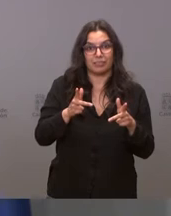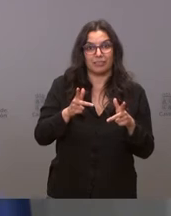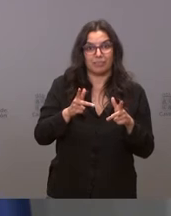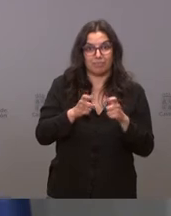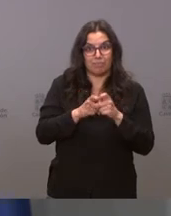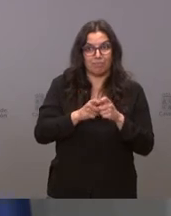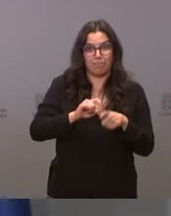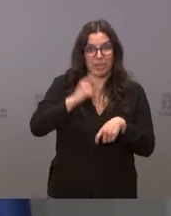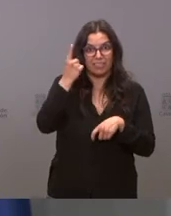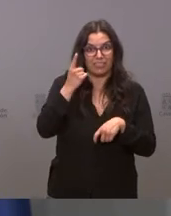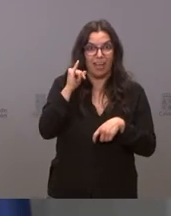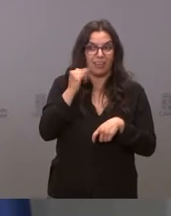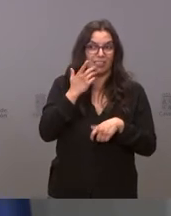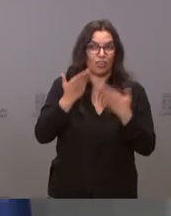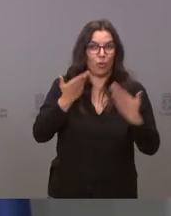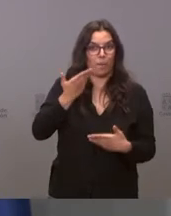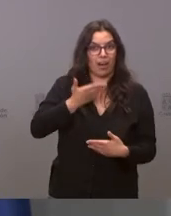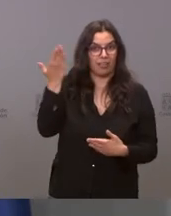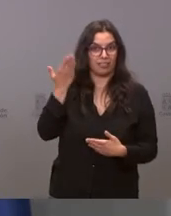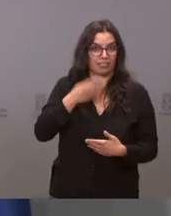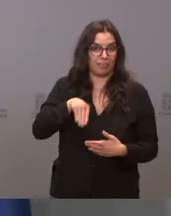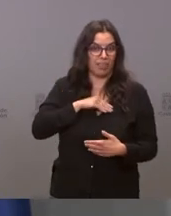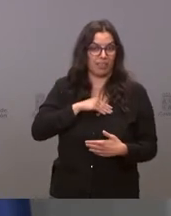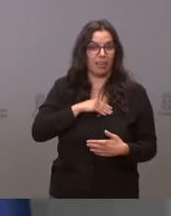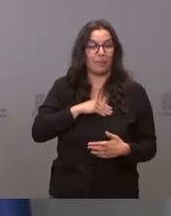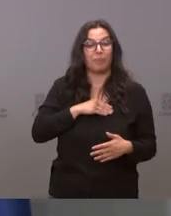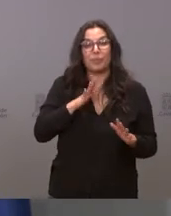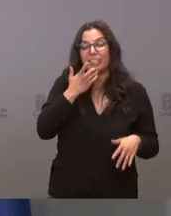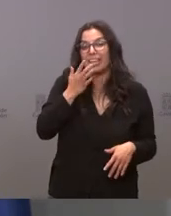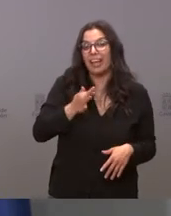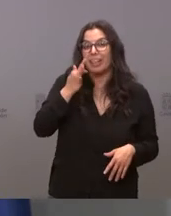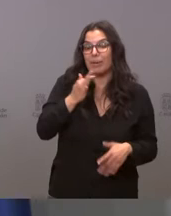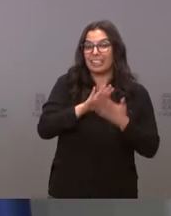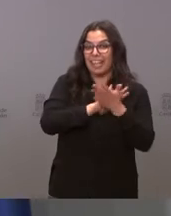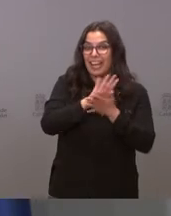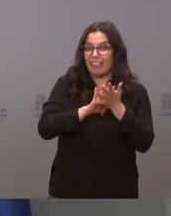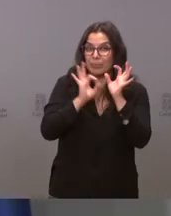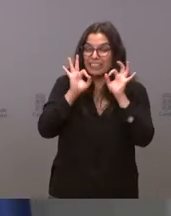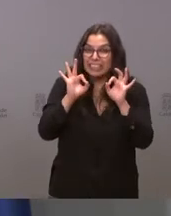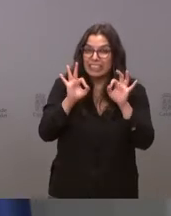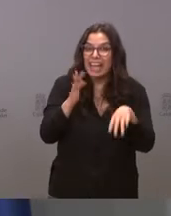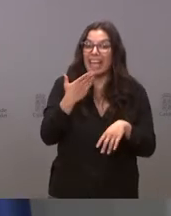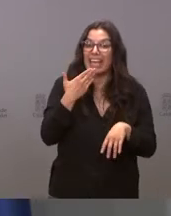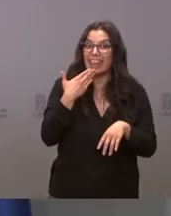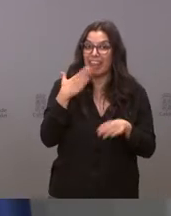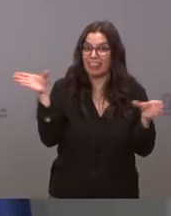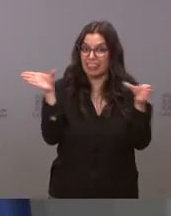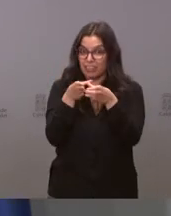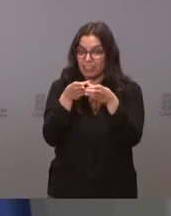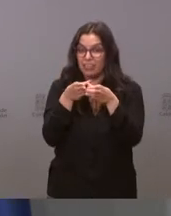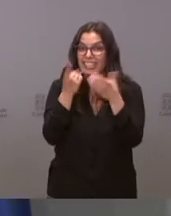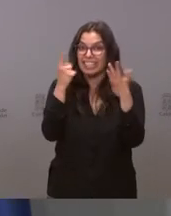de el conjunto de la nación pero es que si nos referimos exclusivamente a mayores de 60 años